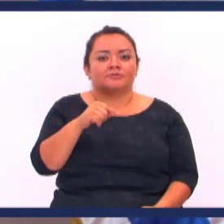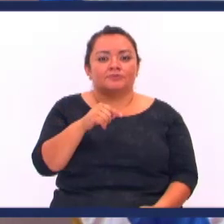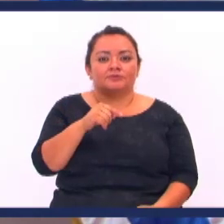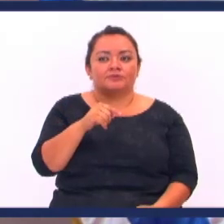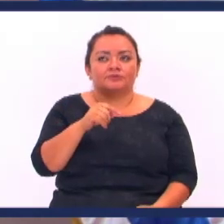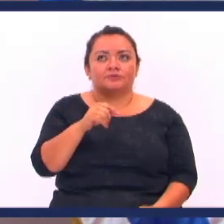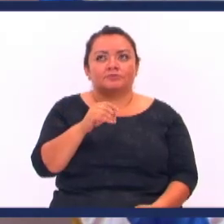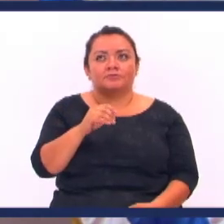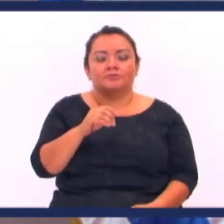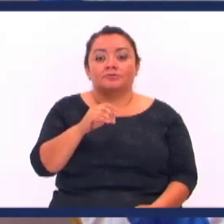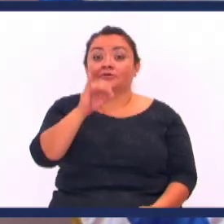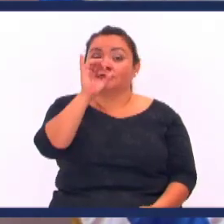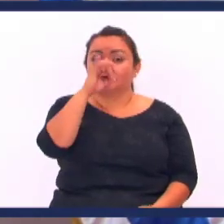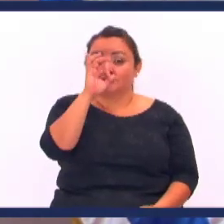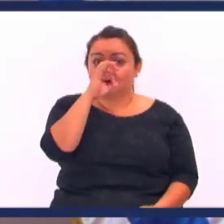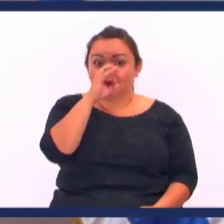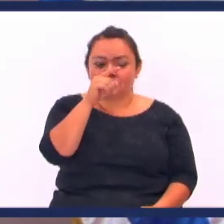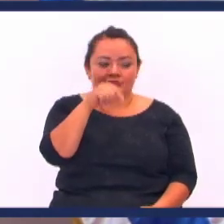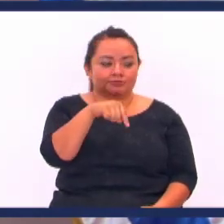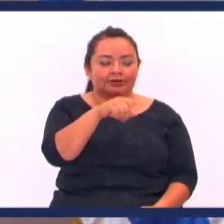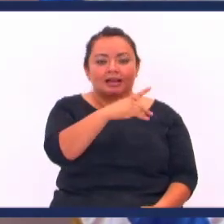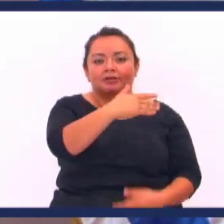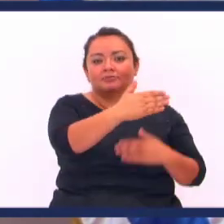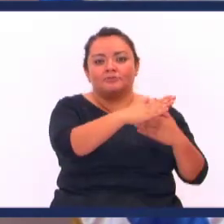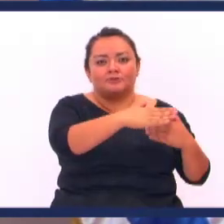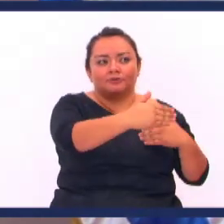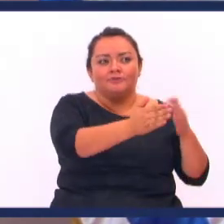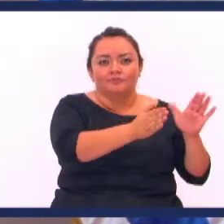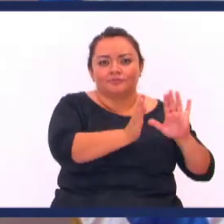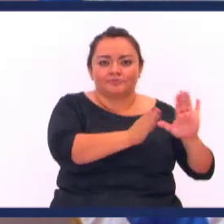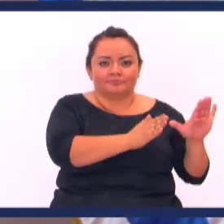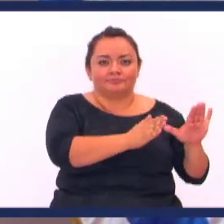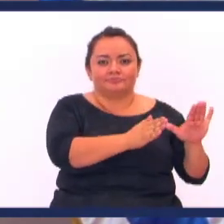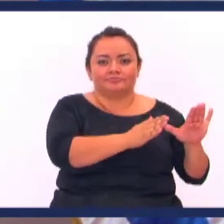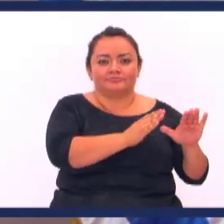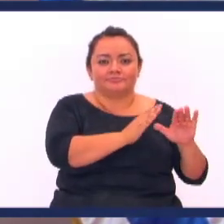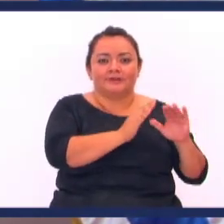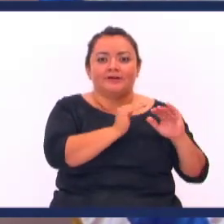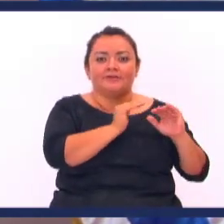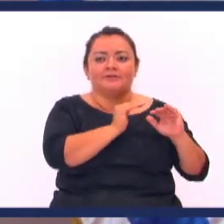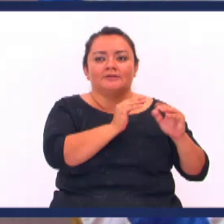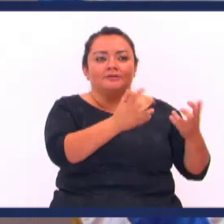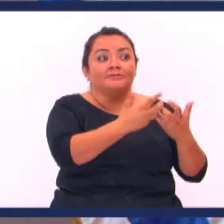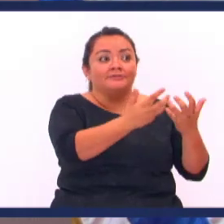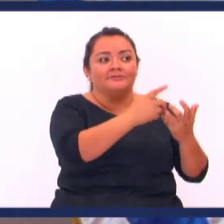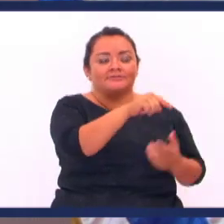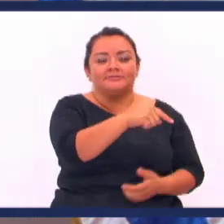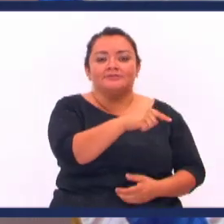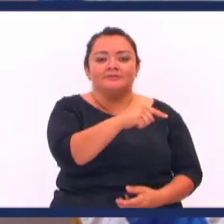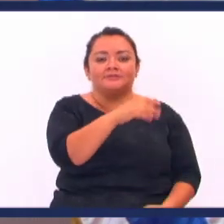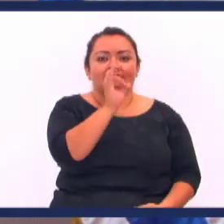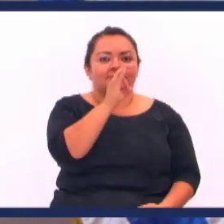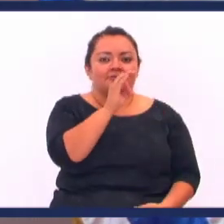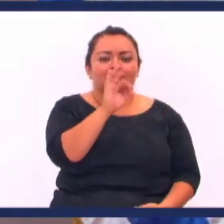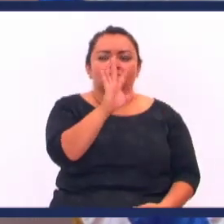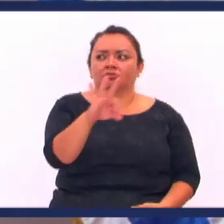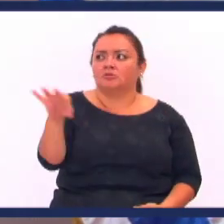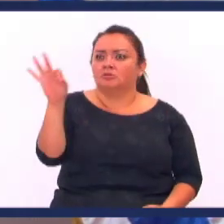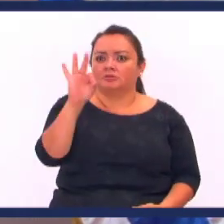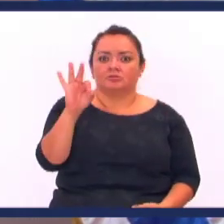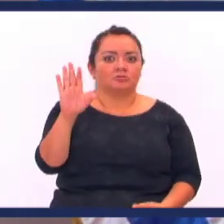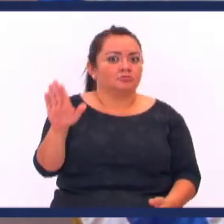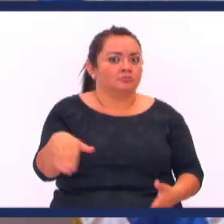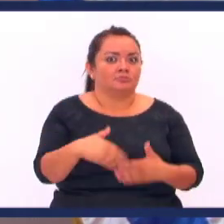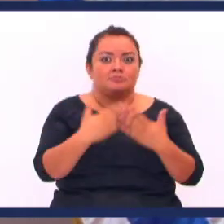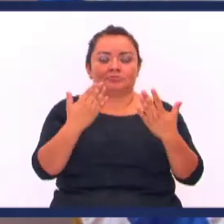creando A un cerdos En los patios De su casa En los voladitos De su casa En los voladizos De su casa No había una mosca